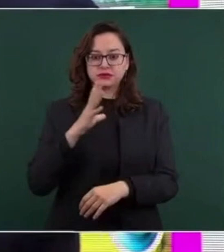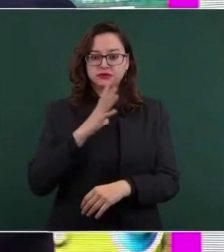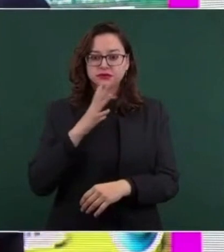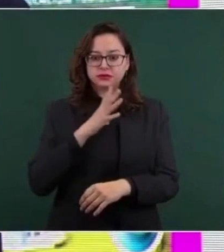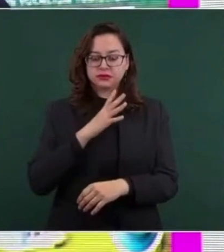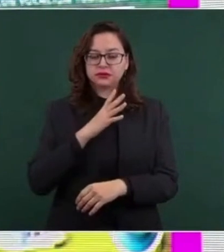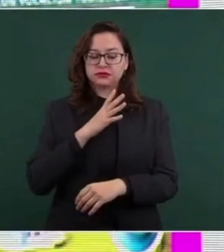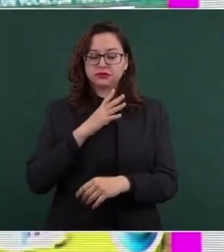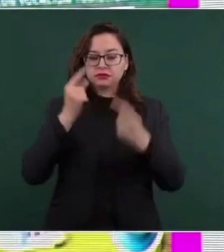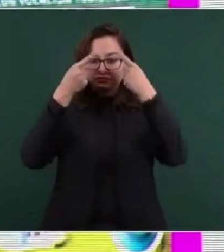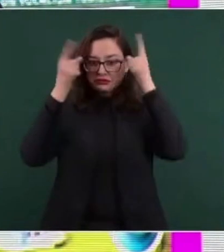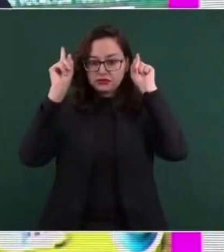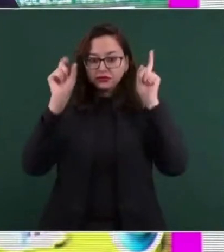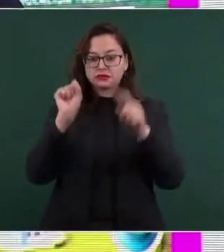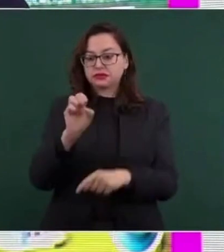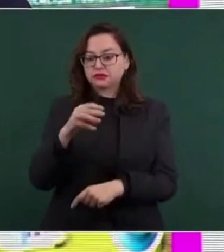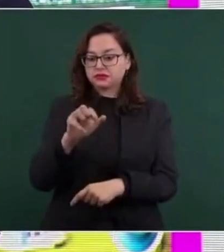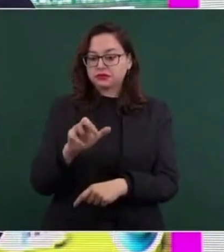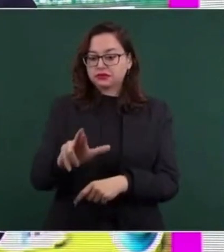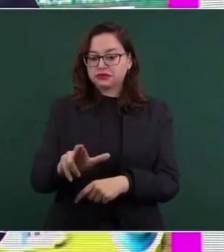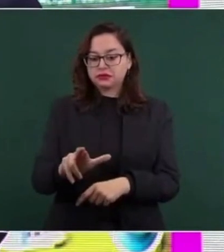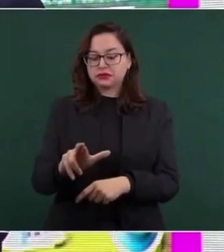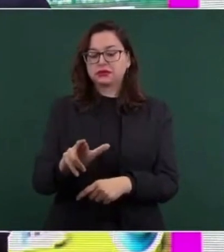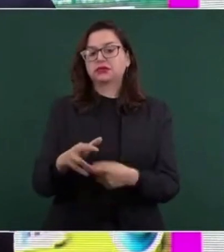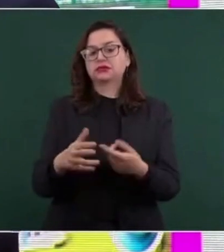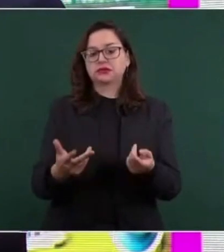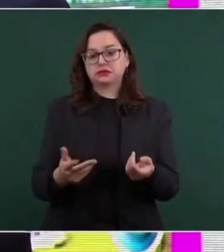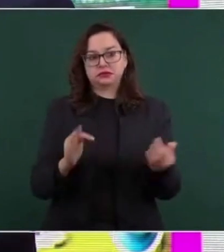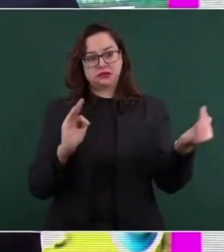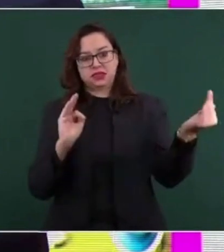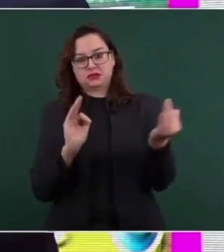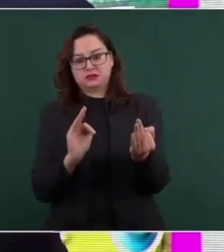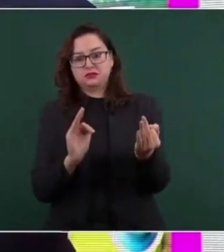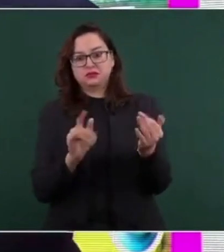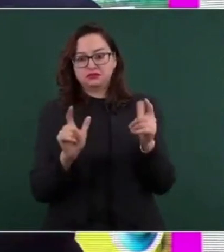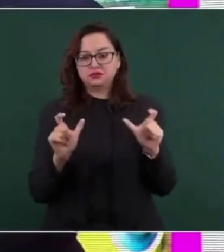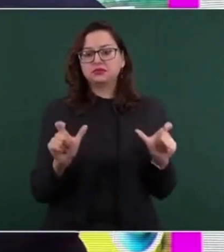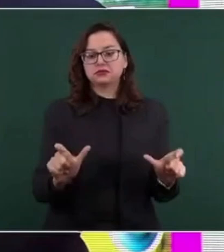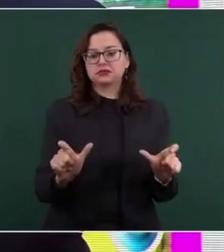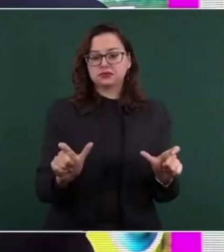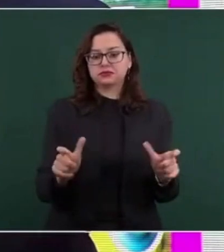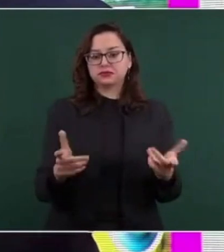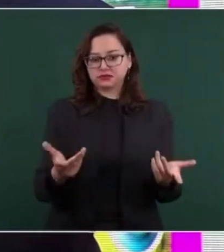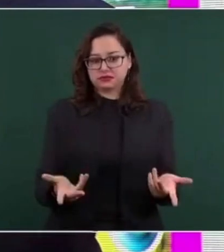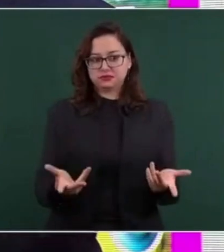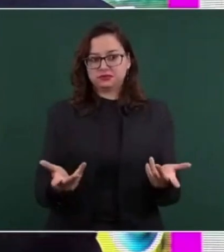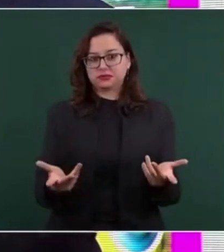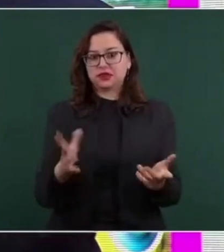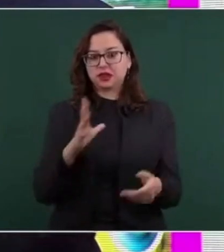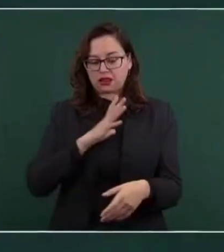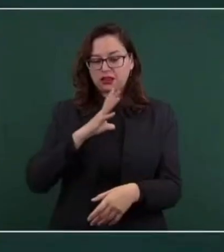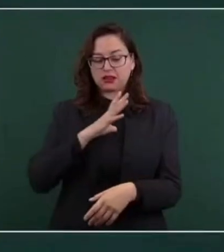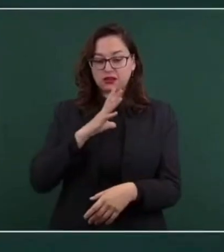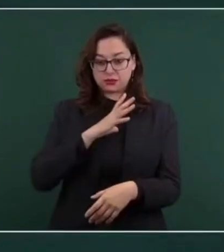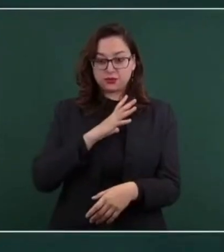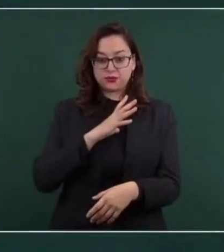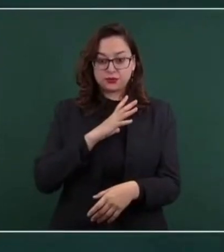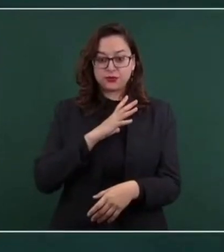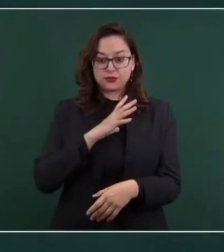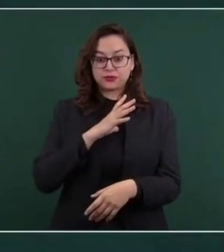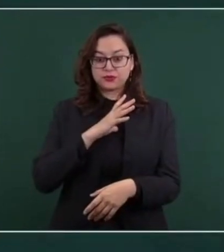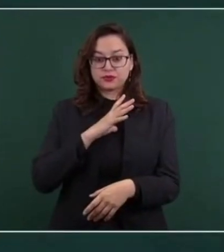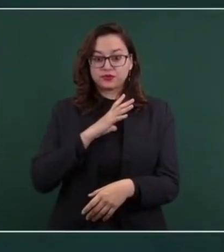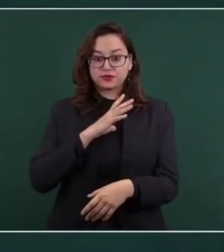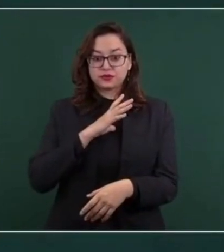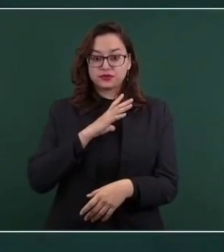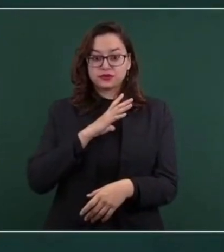de la Secretaría de Marina y también tiene un terreno